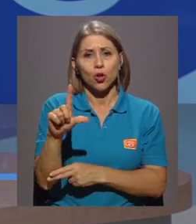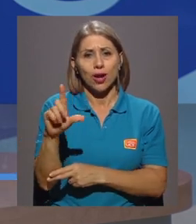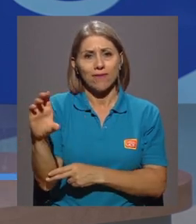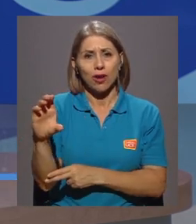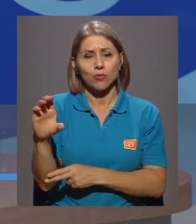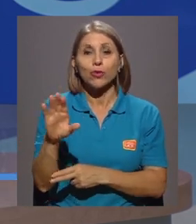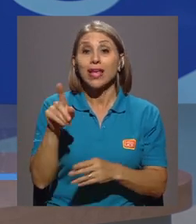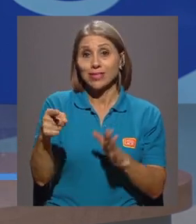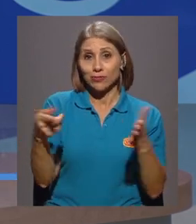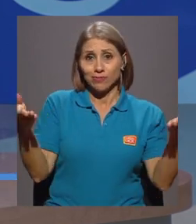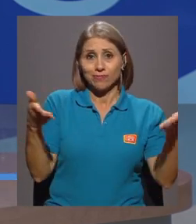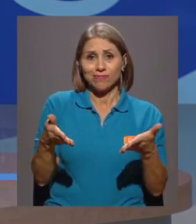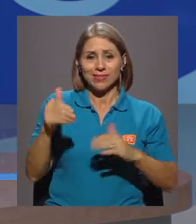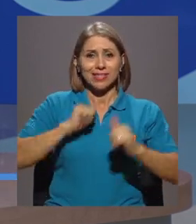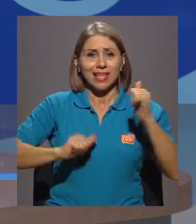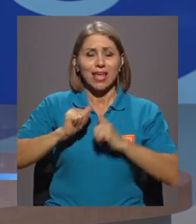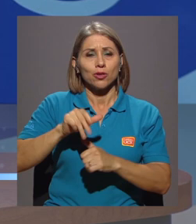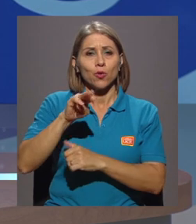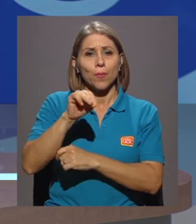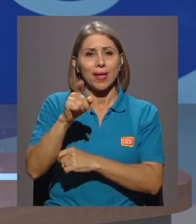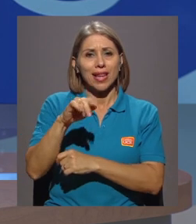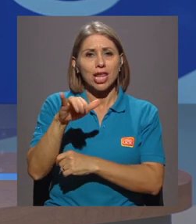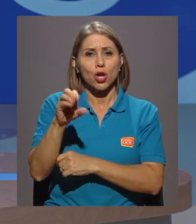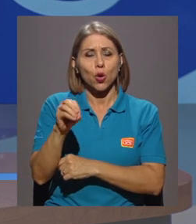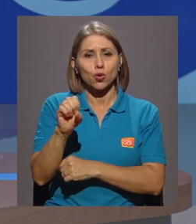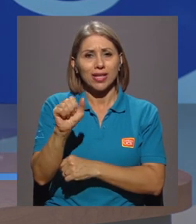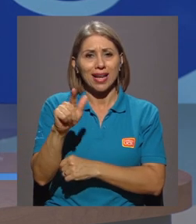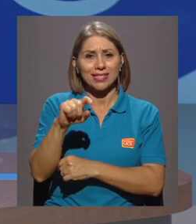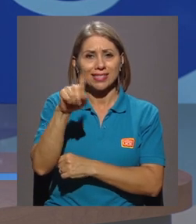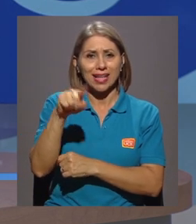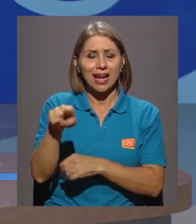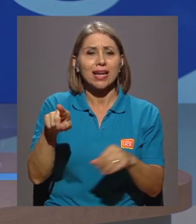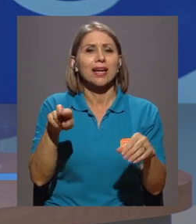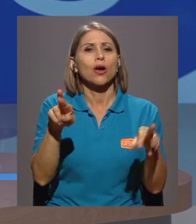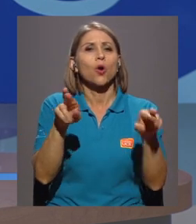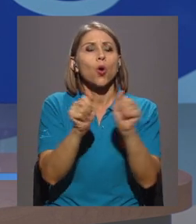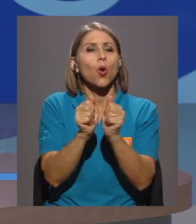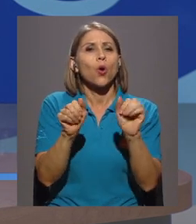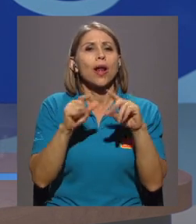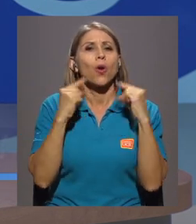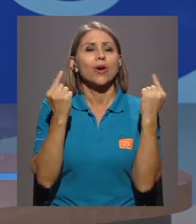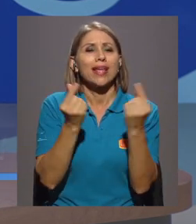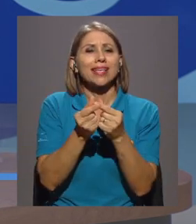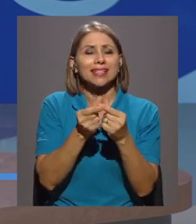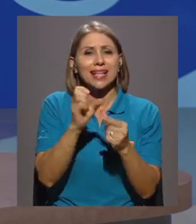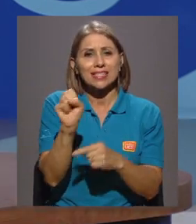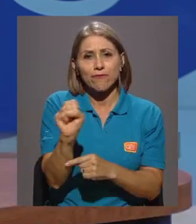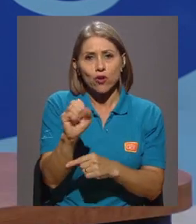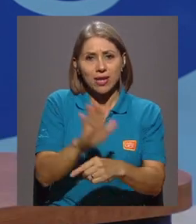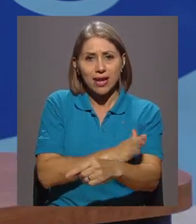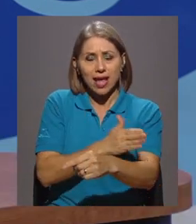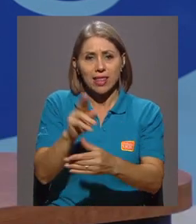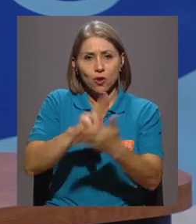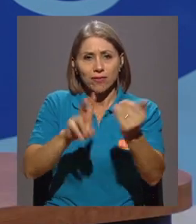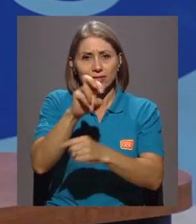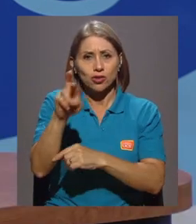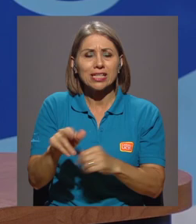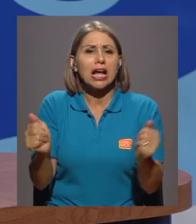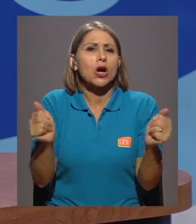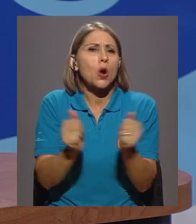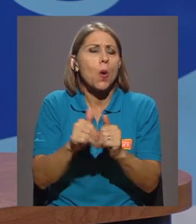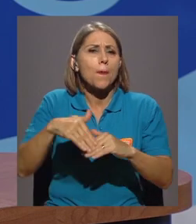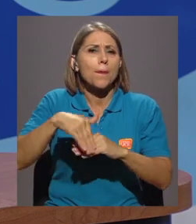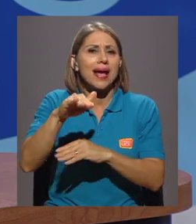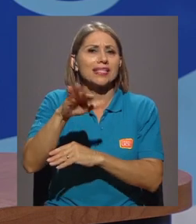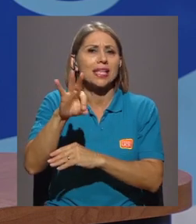realizaron en el Teatro Popular Melico Salazar y contaron con la participación de la Orquesta Sinfónica de la Universidad de Costa Rica y un elenco de